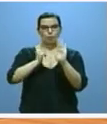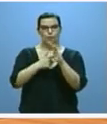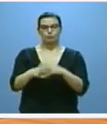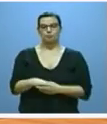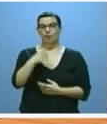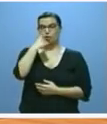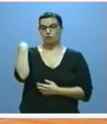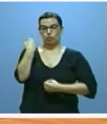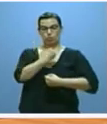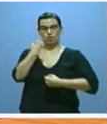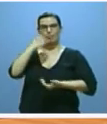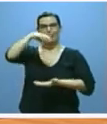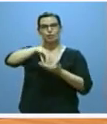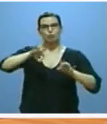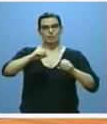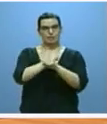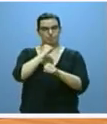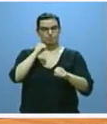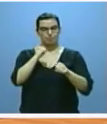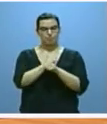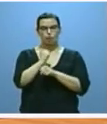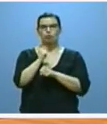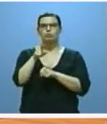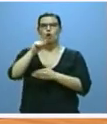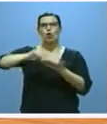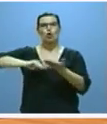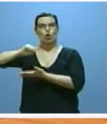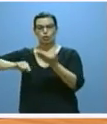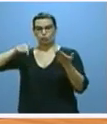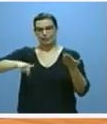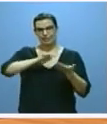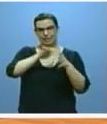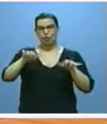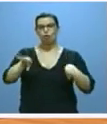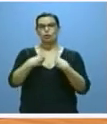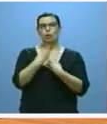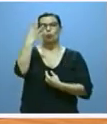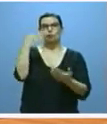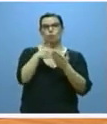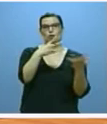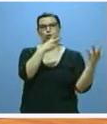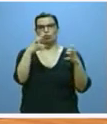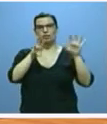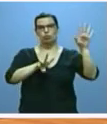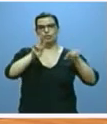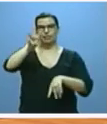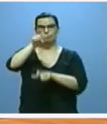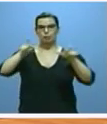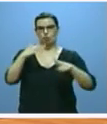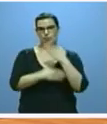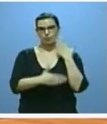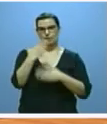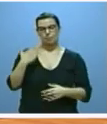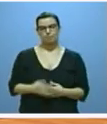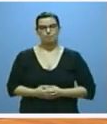2016, los centros especiales de empleo daban trabajo en Castilla y León a 4.883 personas con discapacidad.